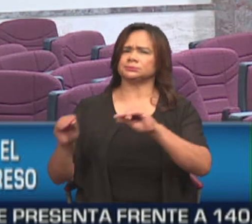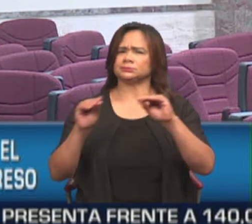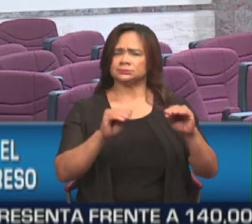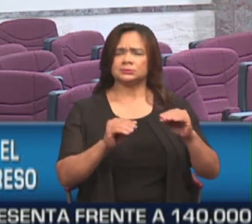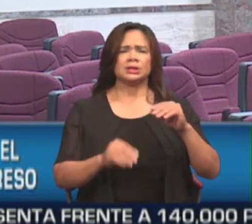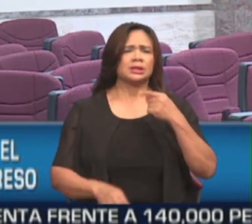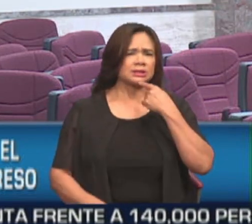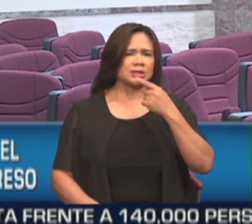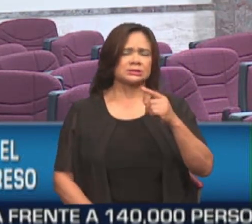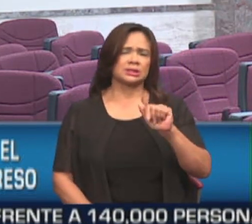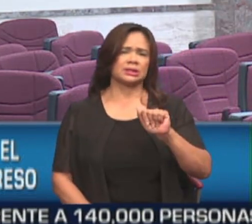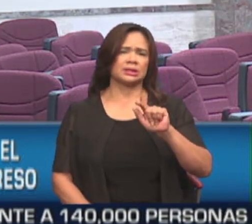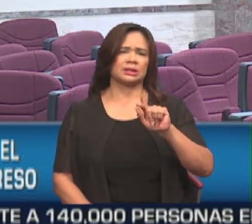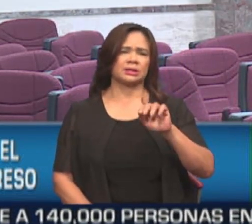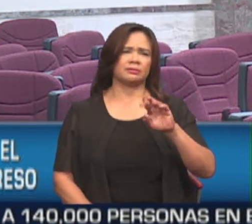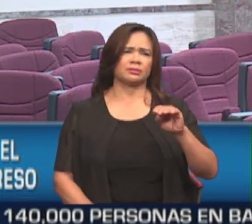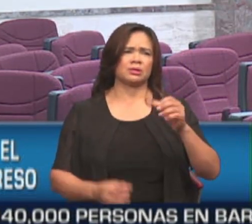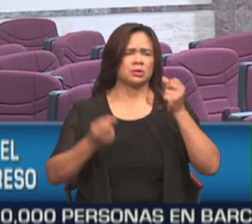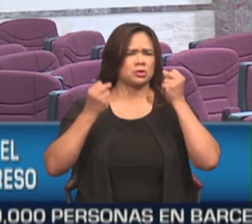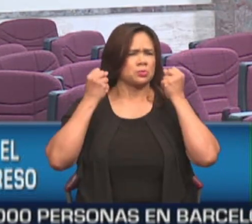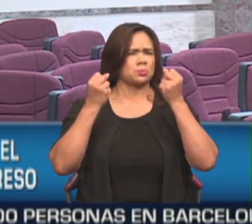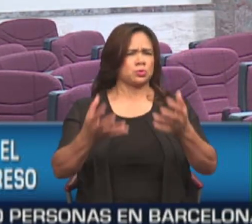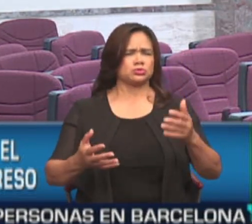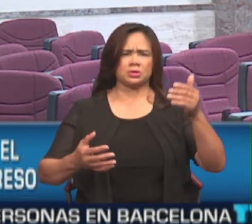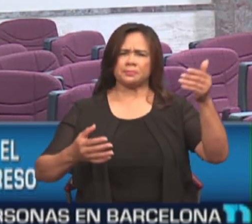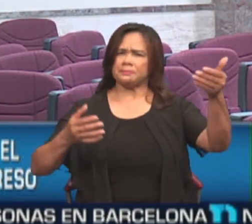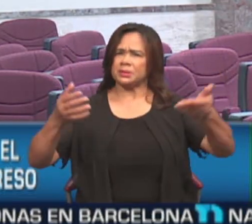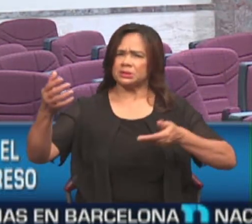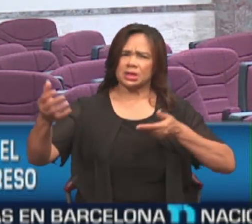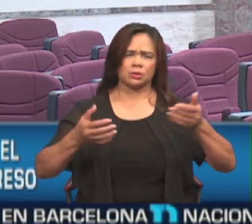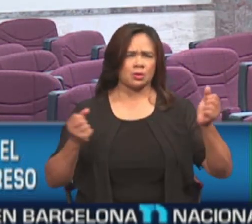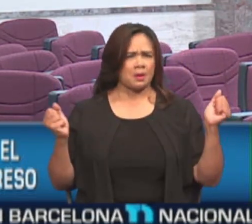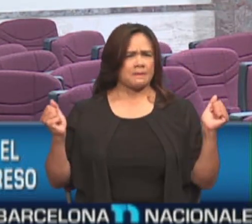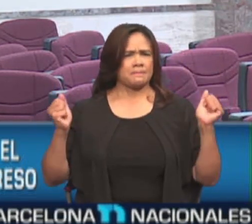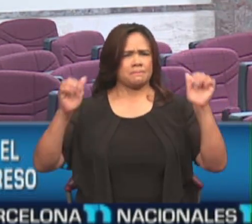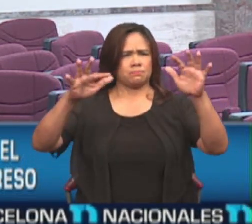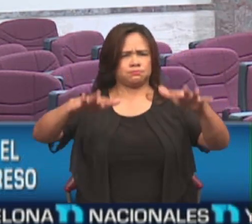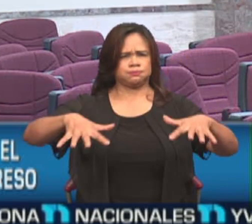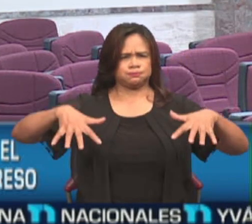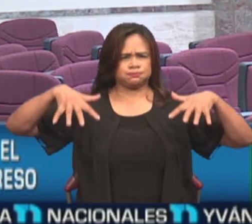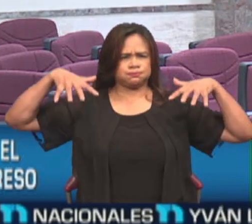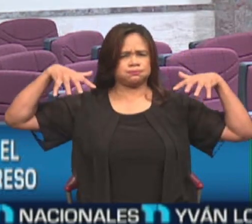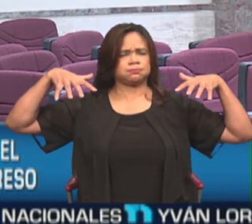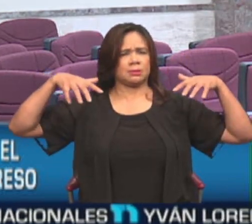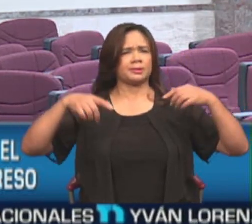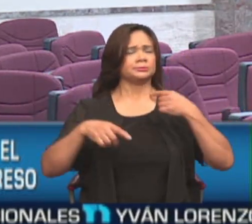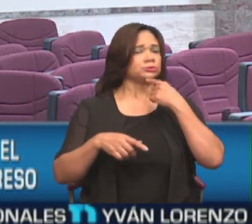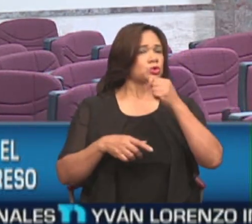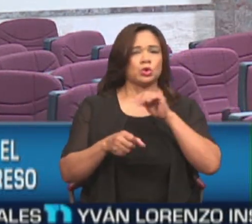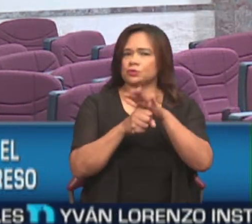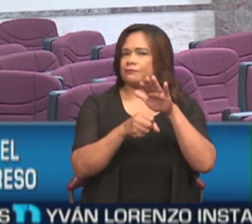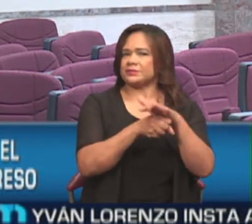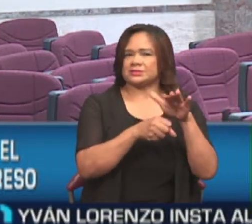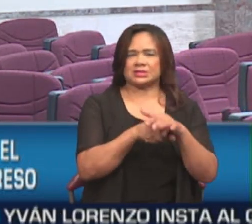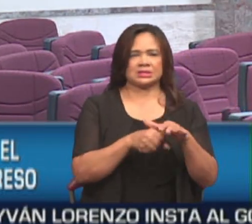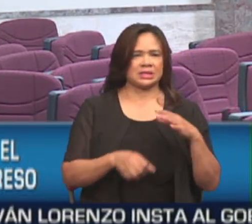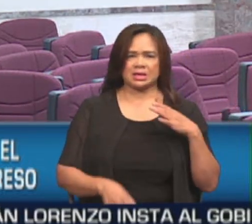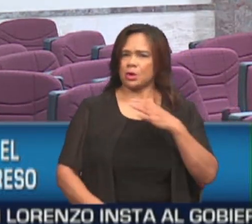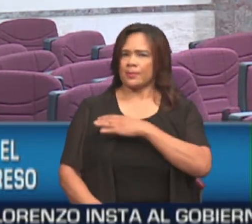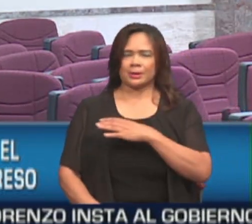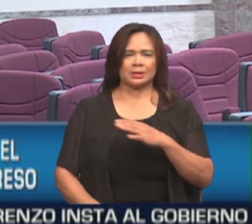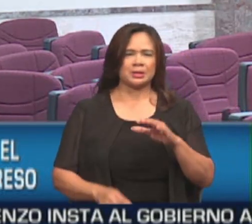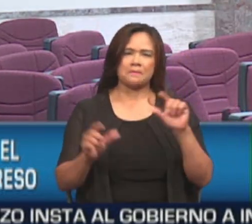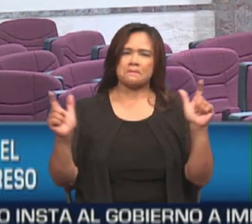según Alfredo Pacheco, es la cantidad de invitados que participarán en el acto, ya que, según él, no caben aquí en el Salón de la